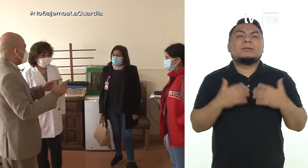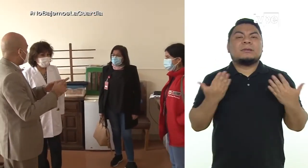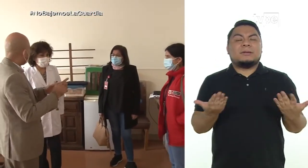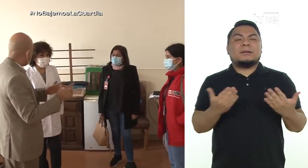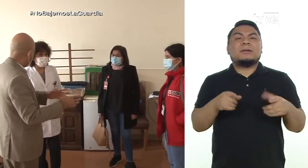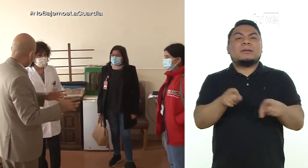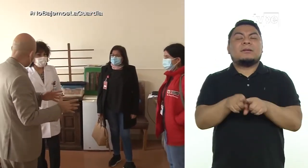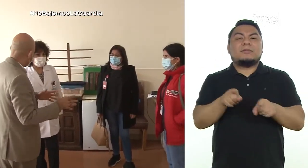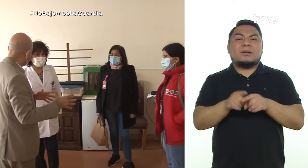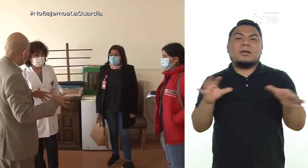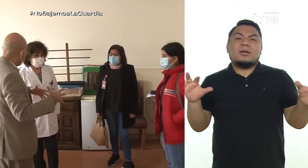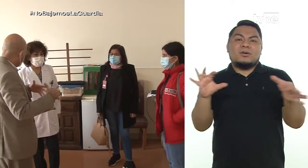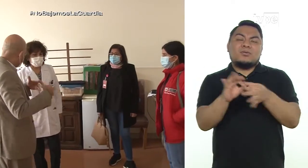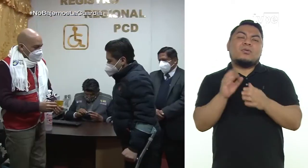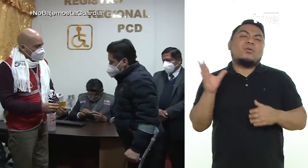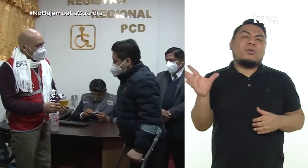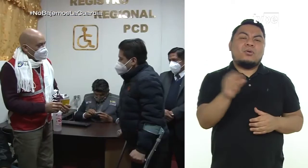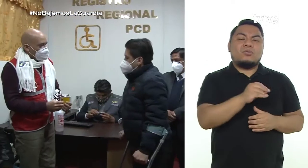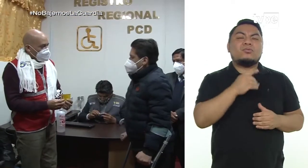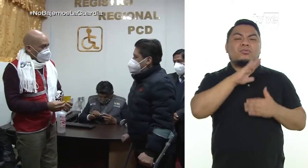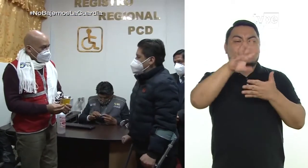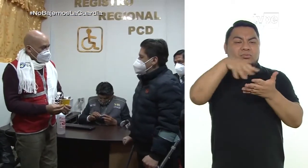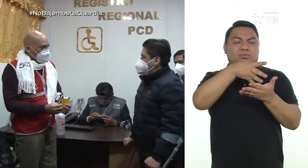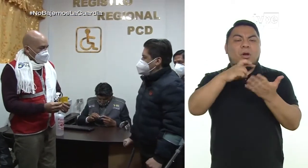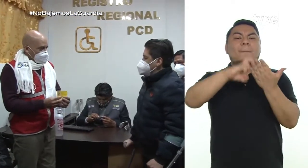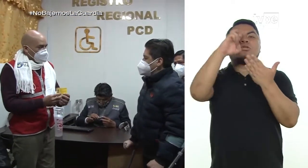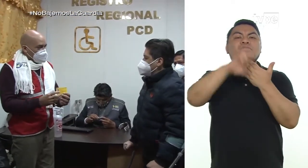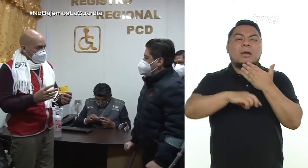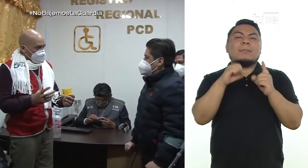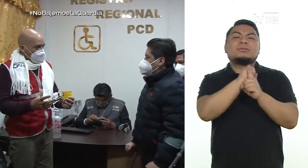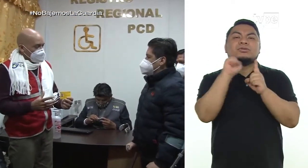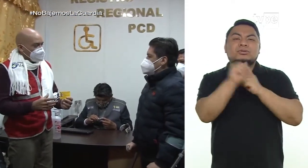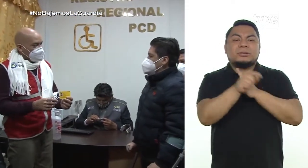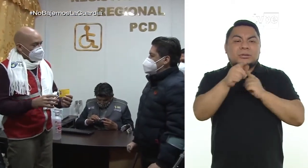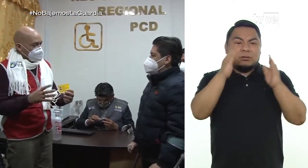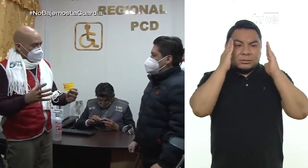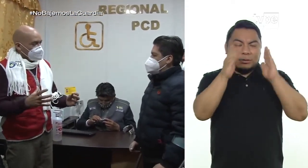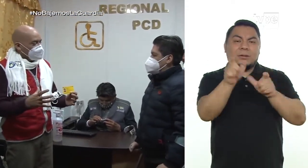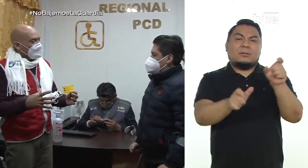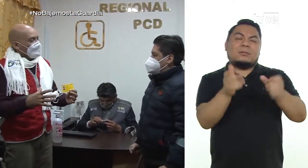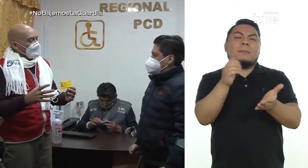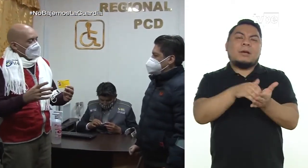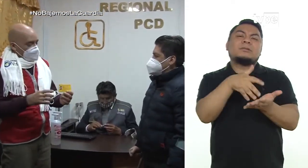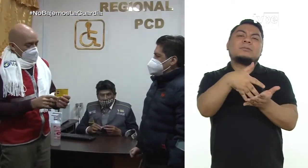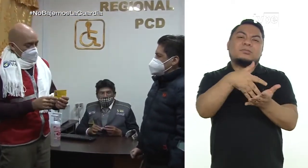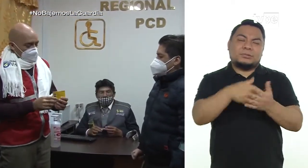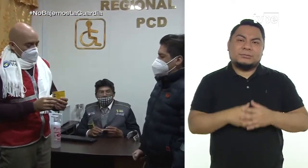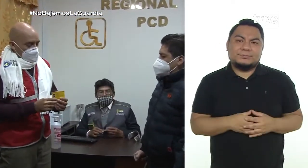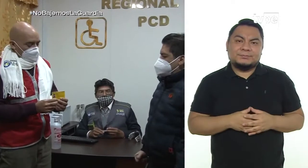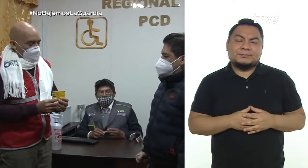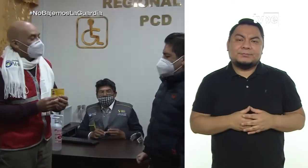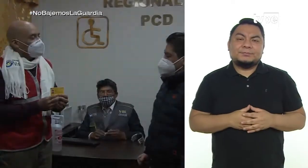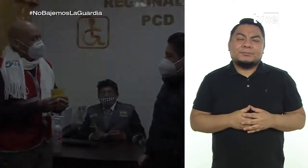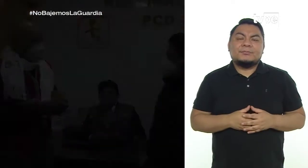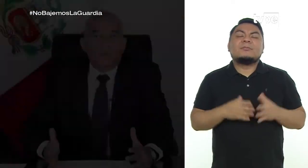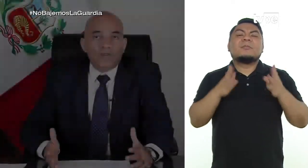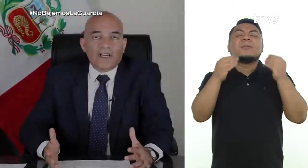y la articulación con todos los programas sociales dirigidos a las personas más vulnerables.